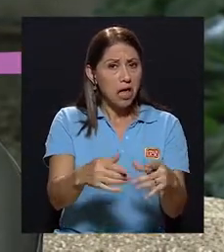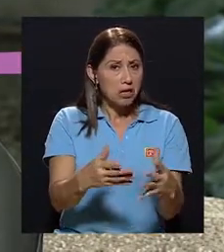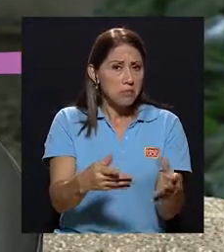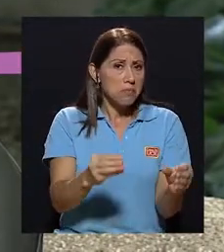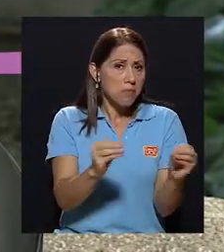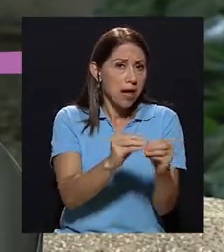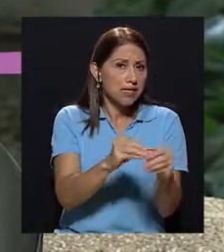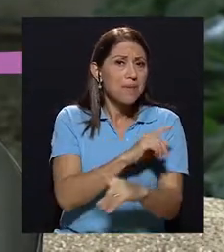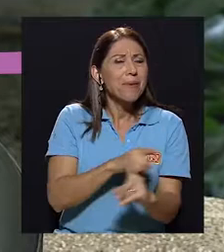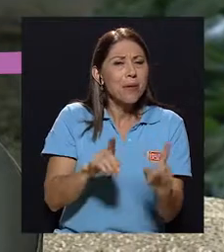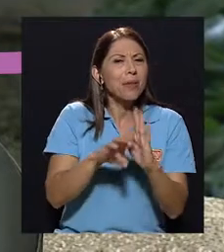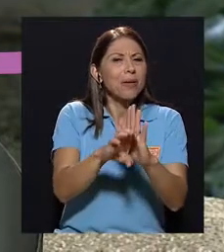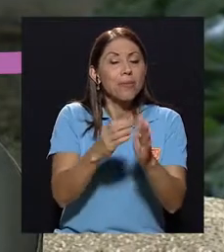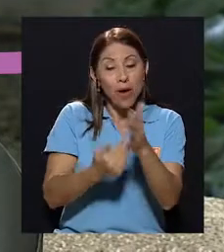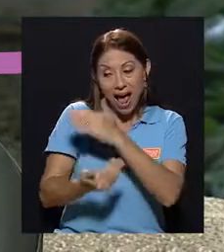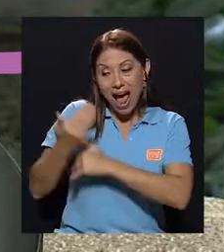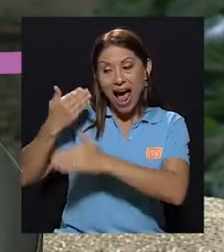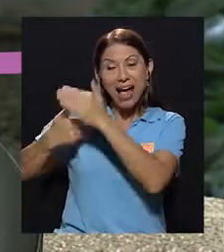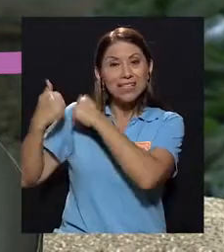años era muy,